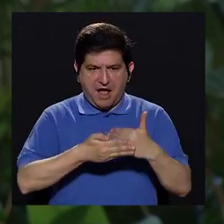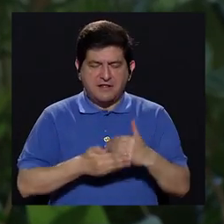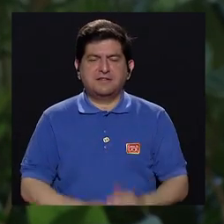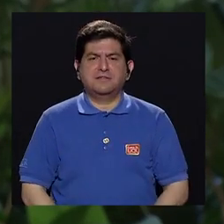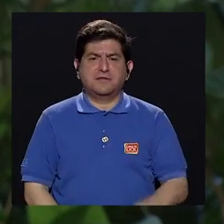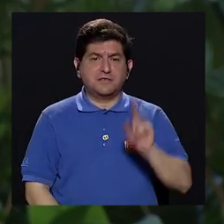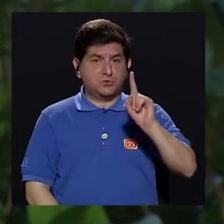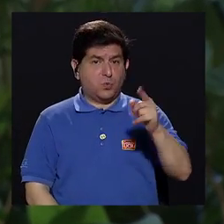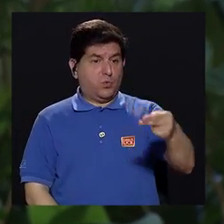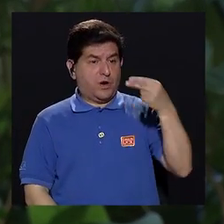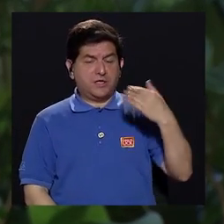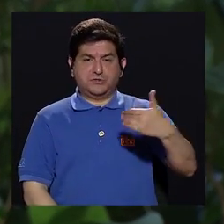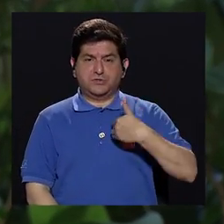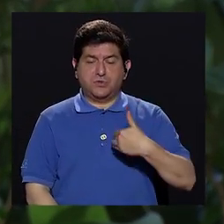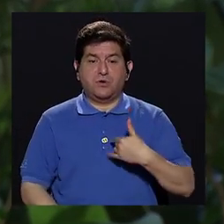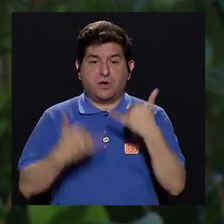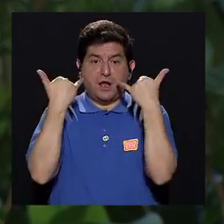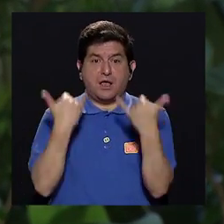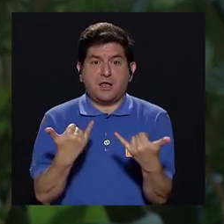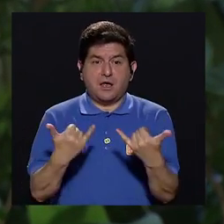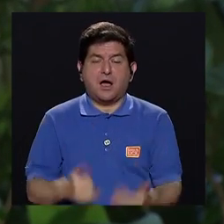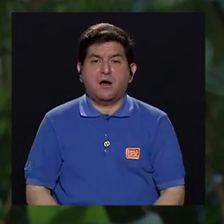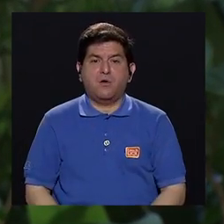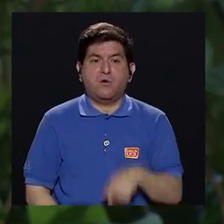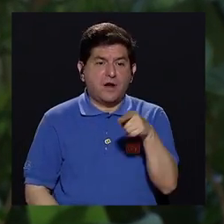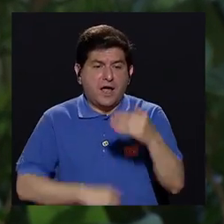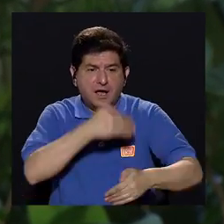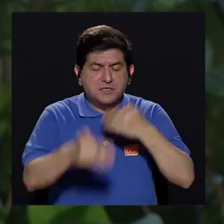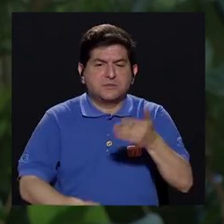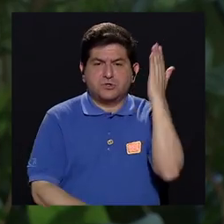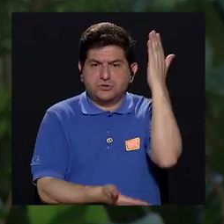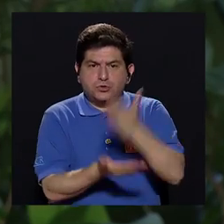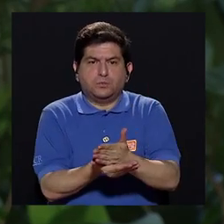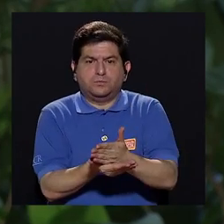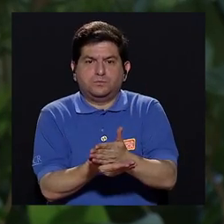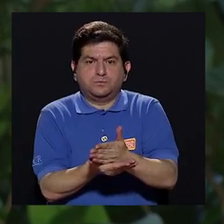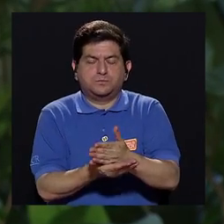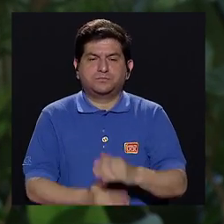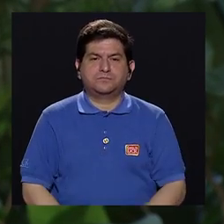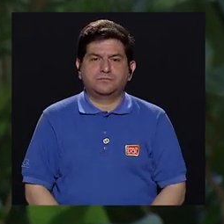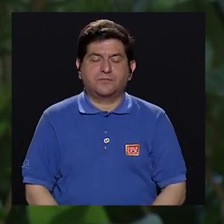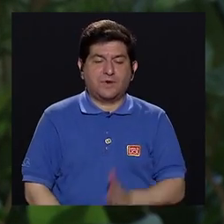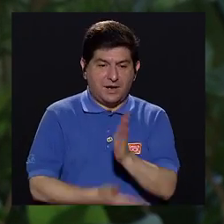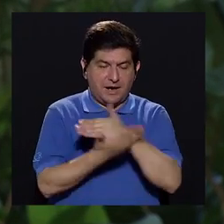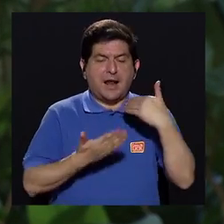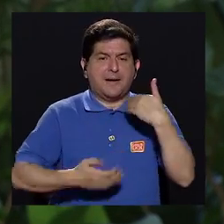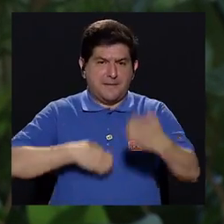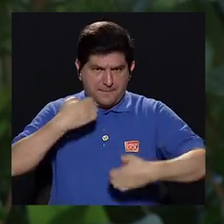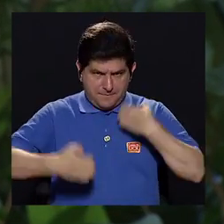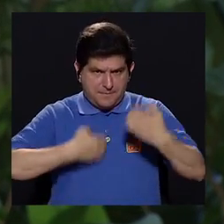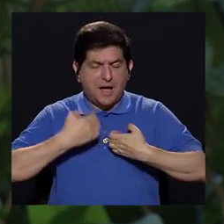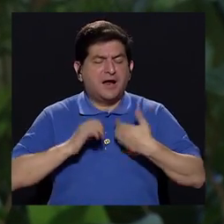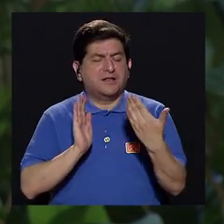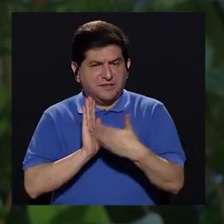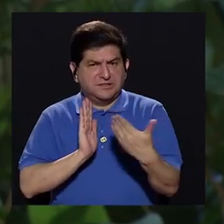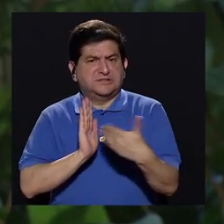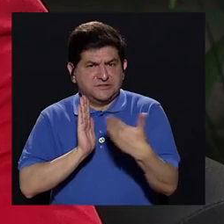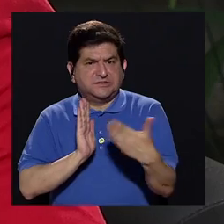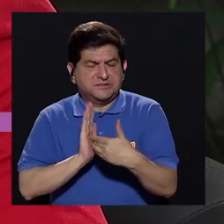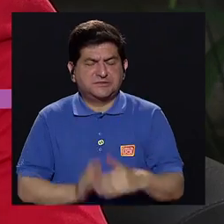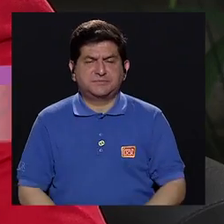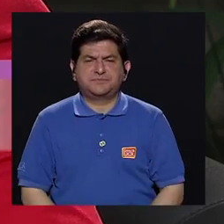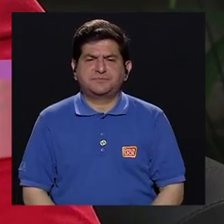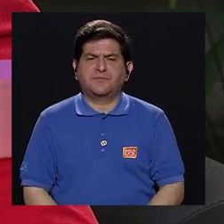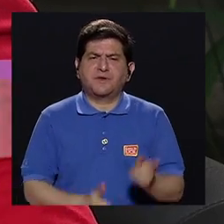proceso, una historia y de un momento a otro se le truncó ese proceso. Entonces, en la parte emocional se puede ver bastante afectada.